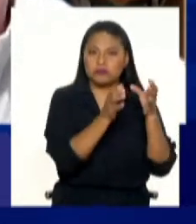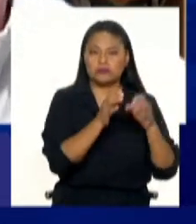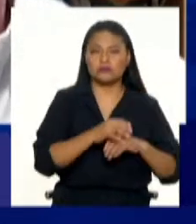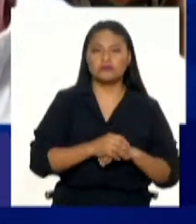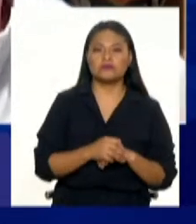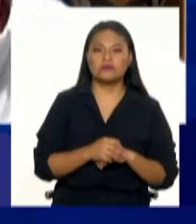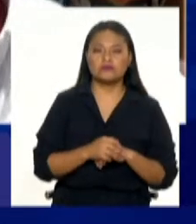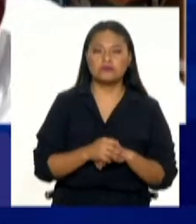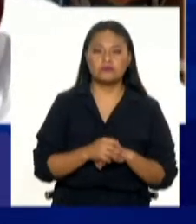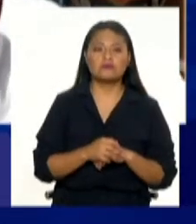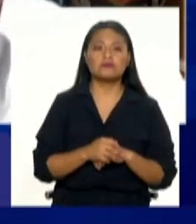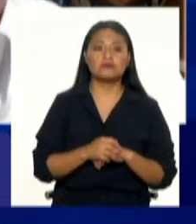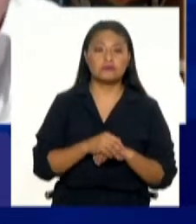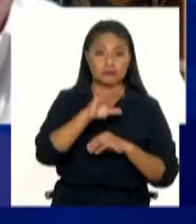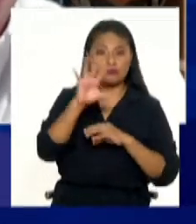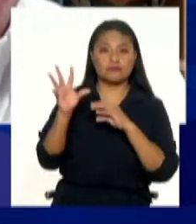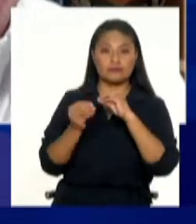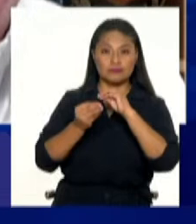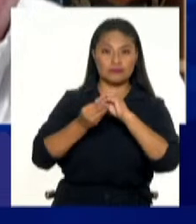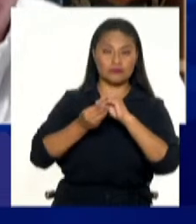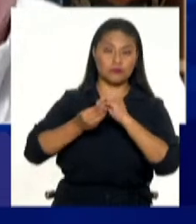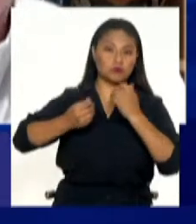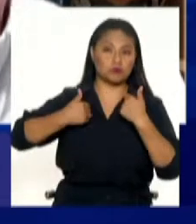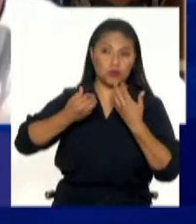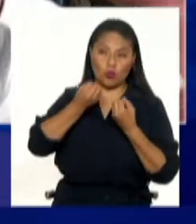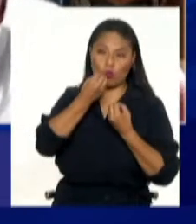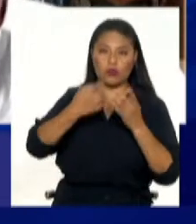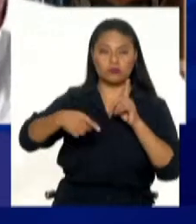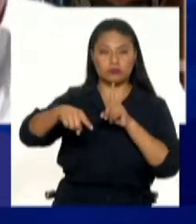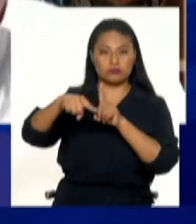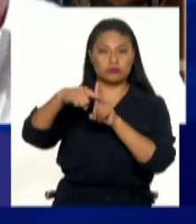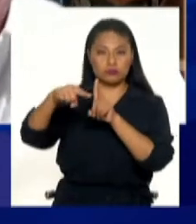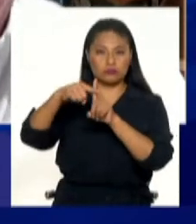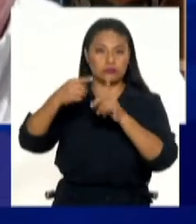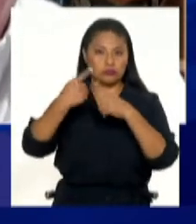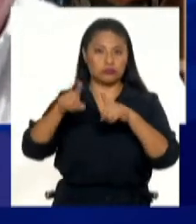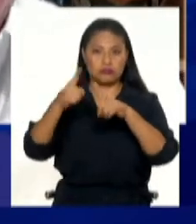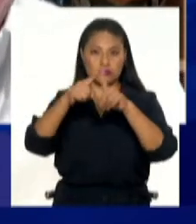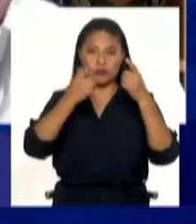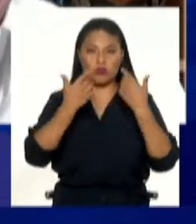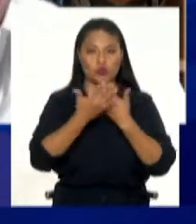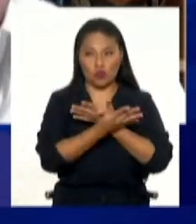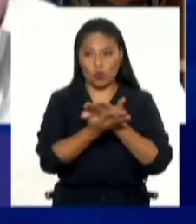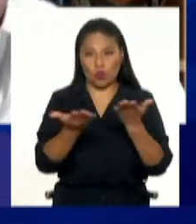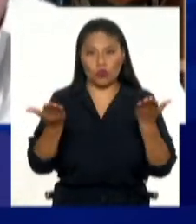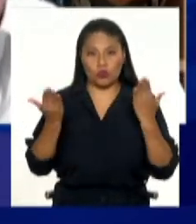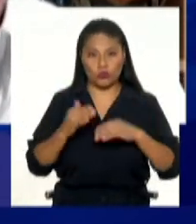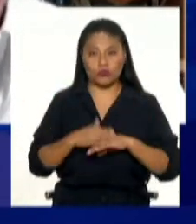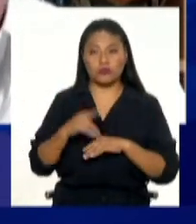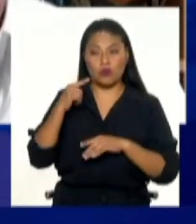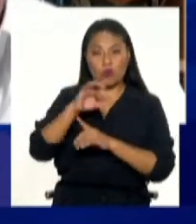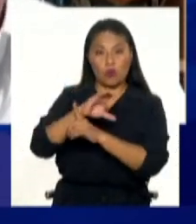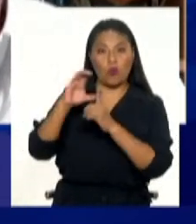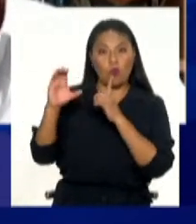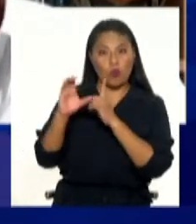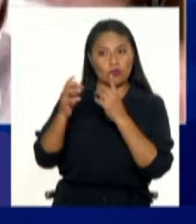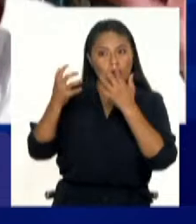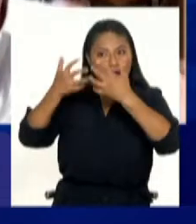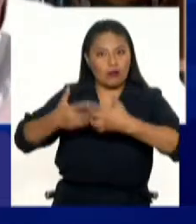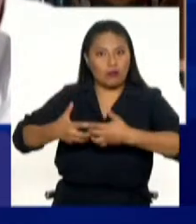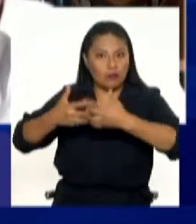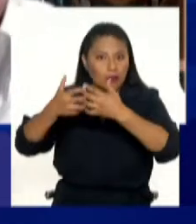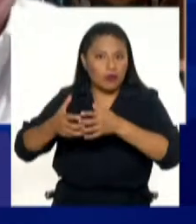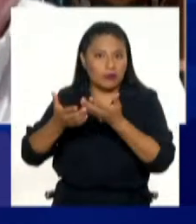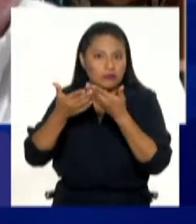asumir incluso que esto puede ser beneficioso, la diversidad en todos los sentidos para la cultura empresarial, ¿no? Para